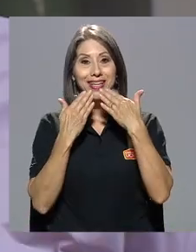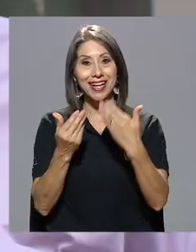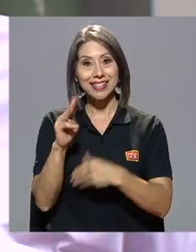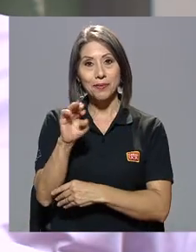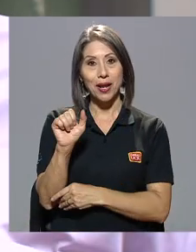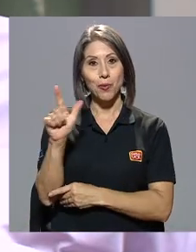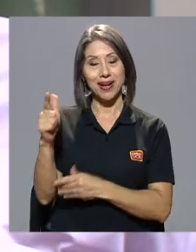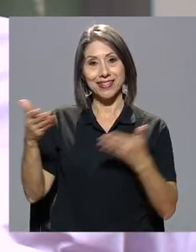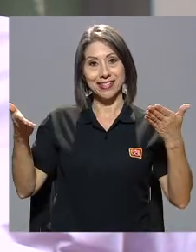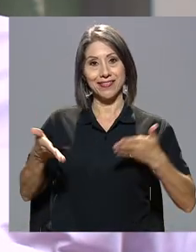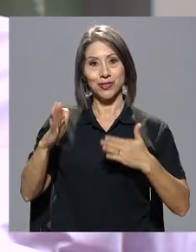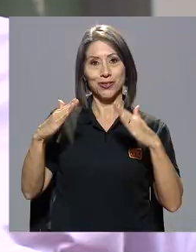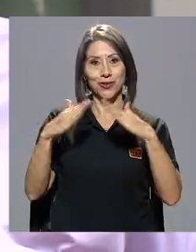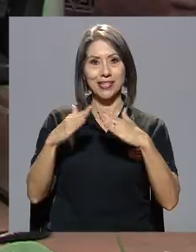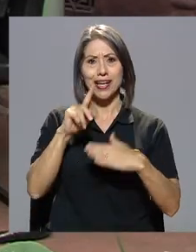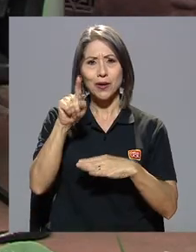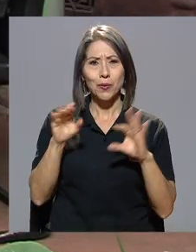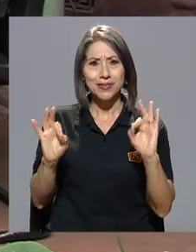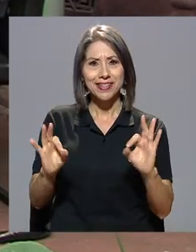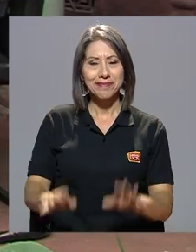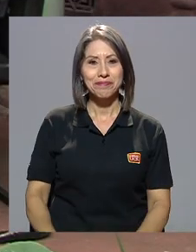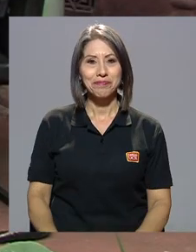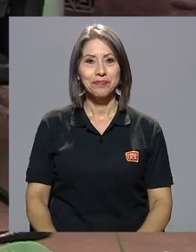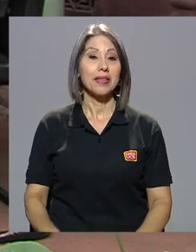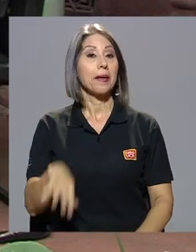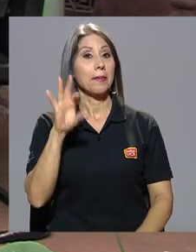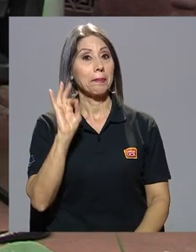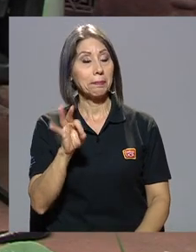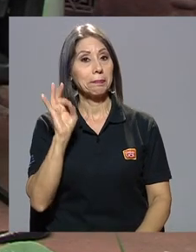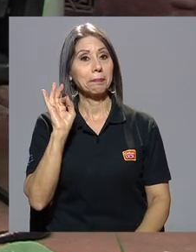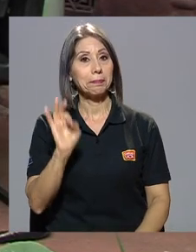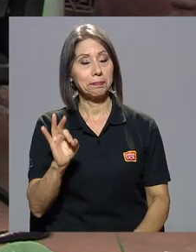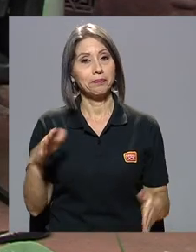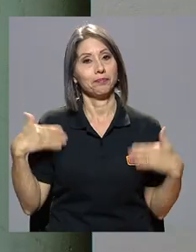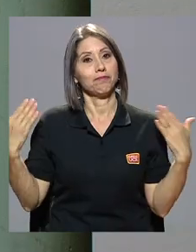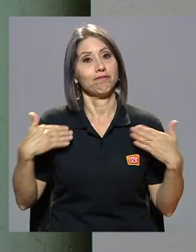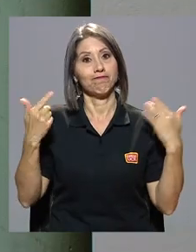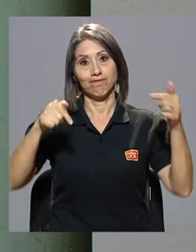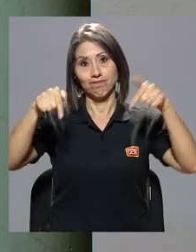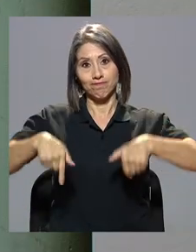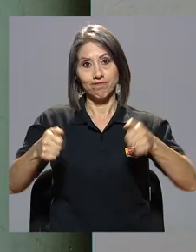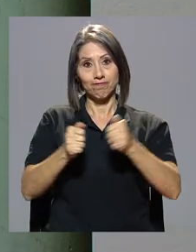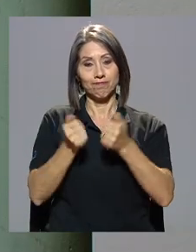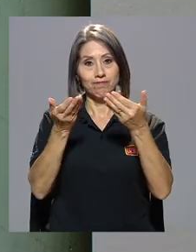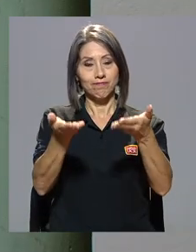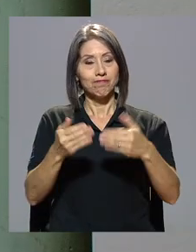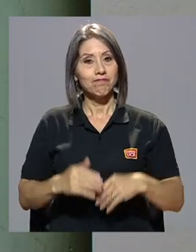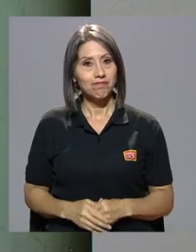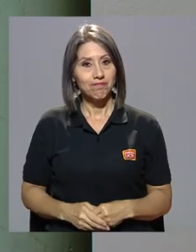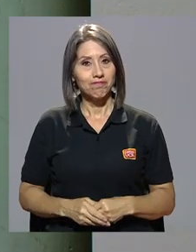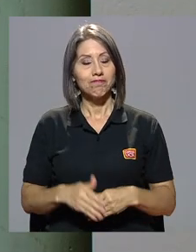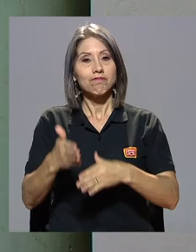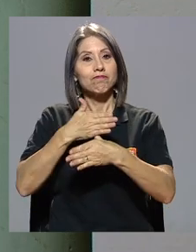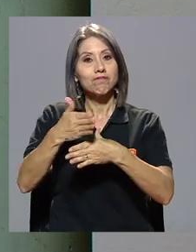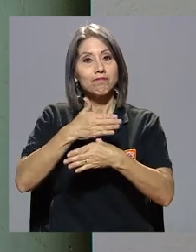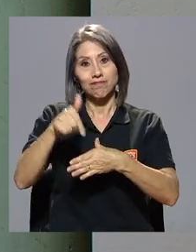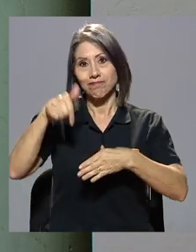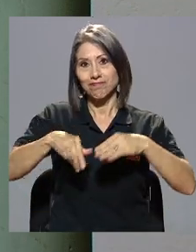Muchas gracias Don Manuel por recibirnos en su casa. ¿Cómo está? Bien, bien. Contento de estar aquí con ustedes,